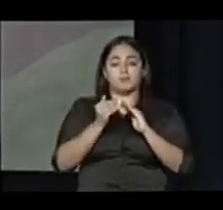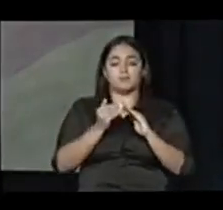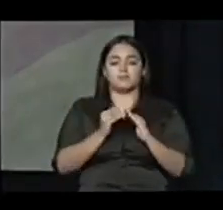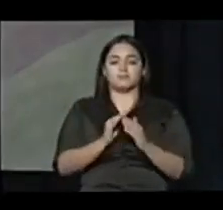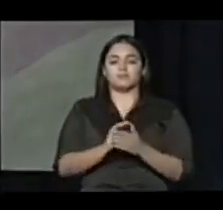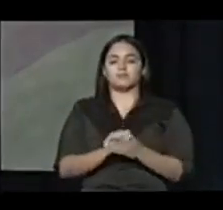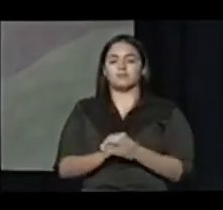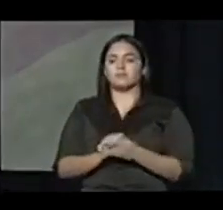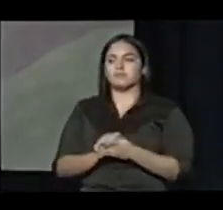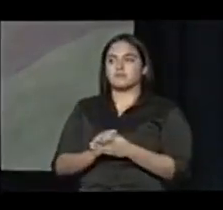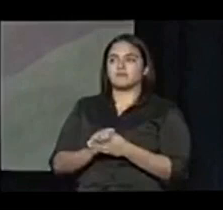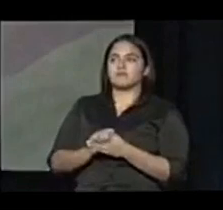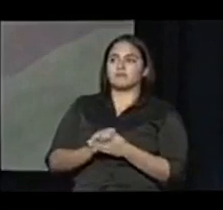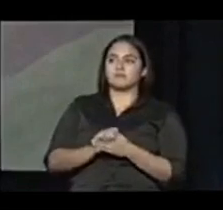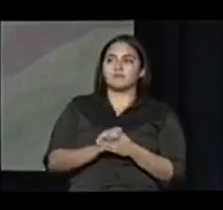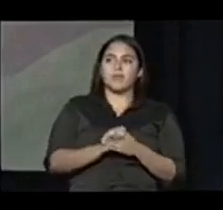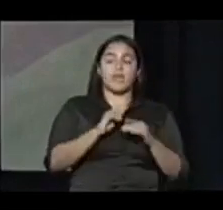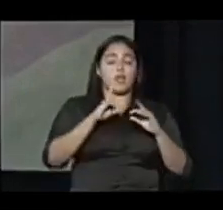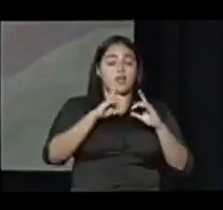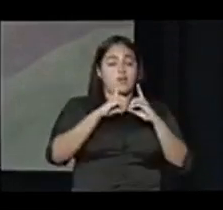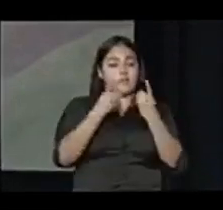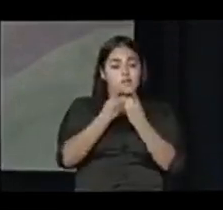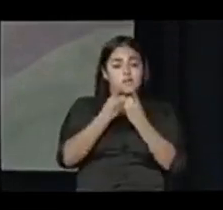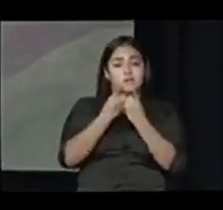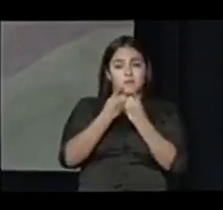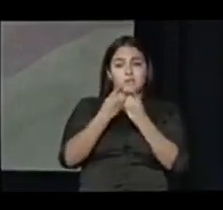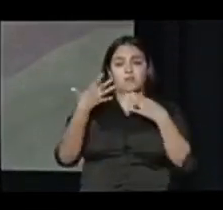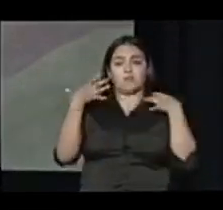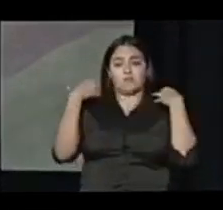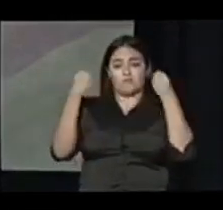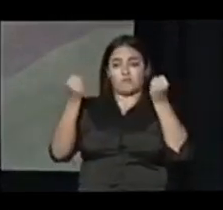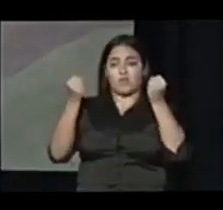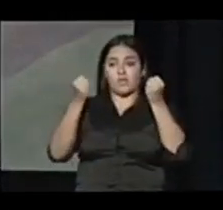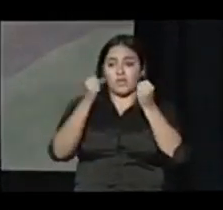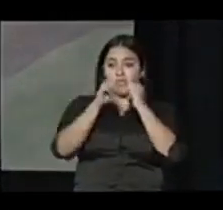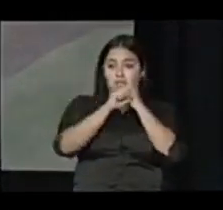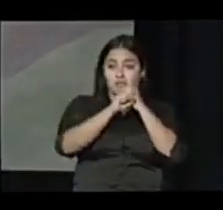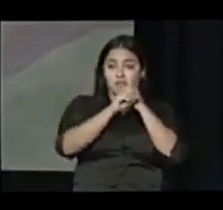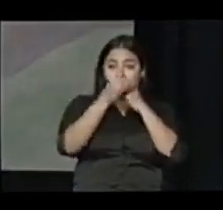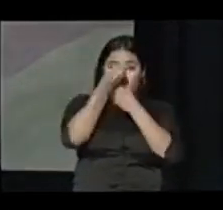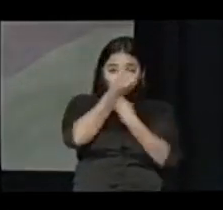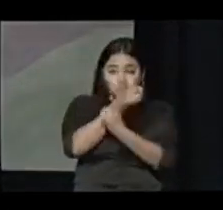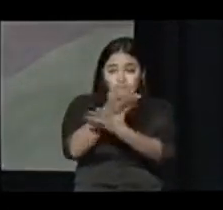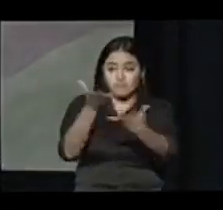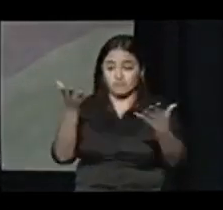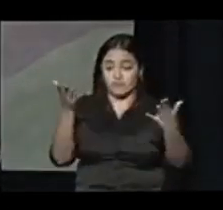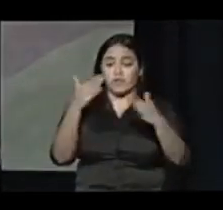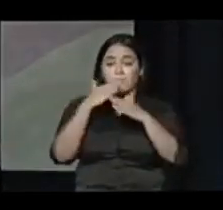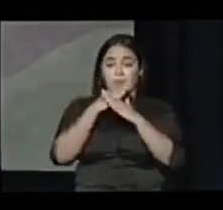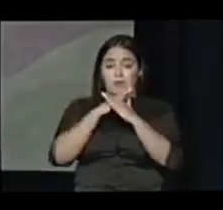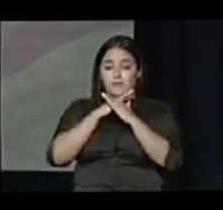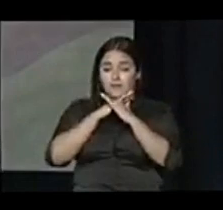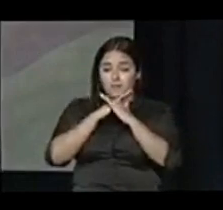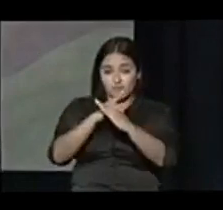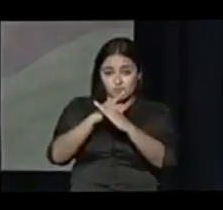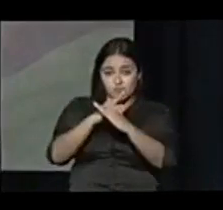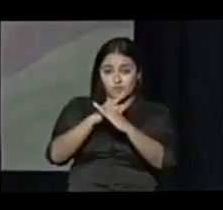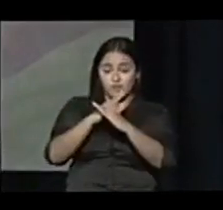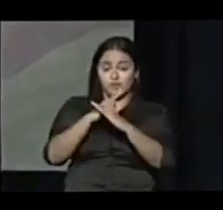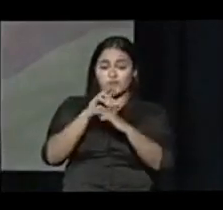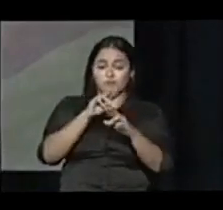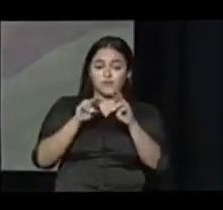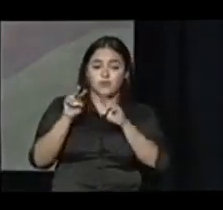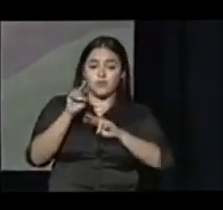además el departamento de salud tiene que llevar la voz cantante en los temas de prevención turismo médico